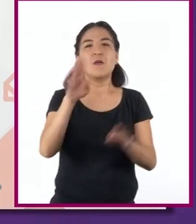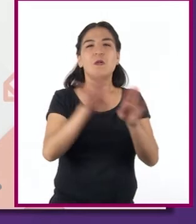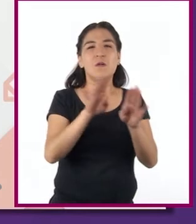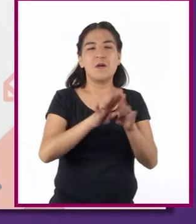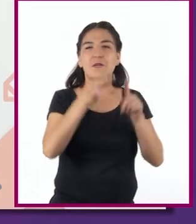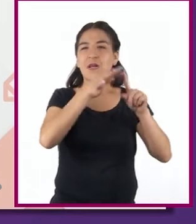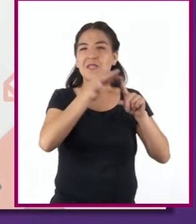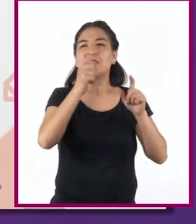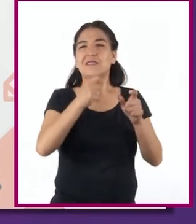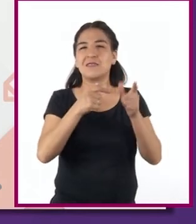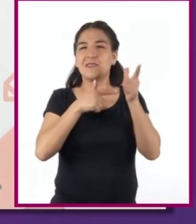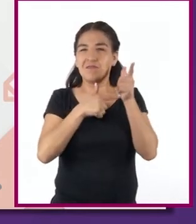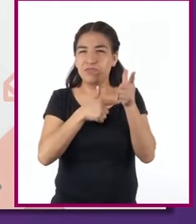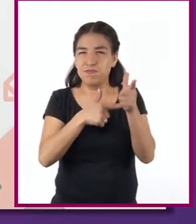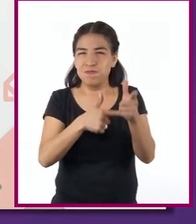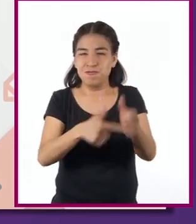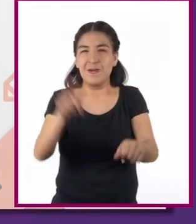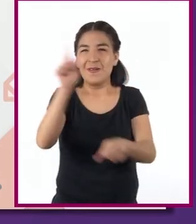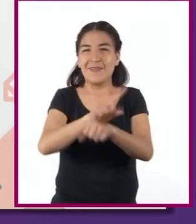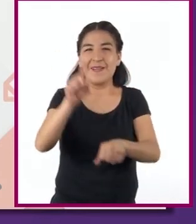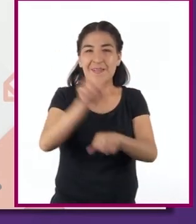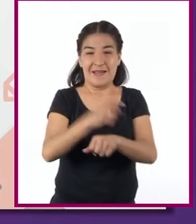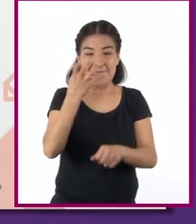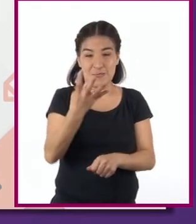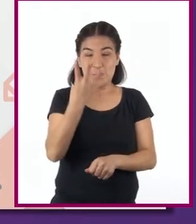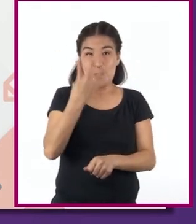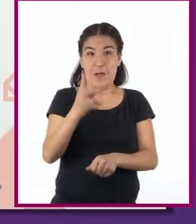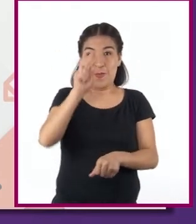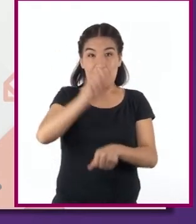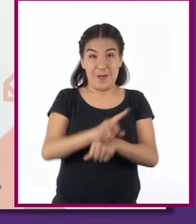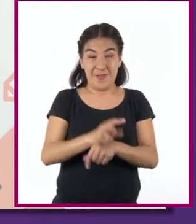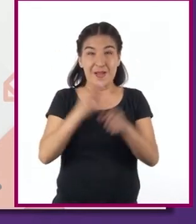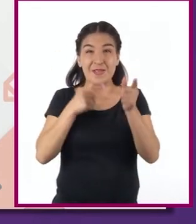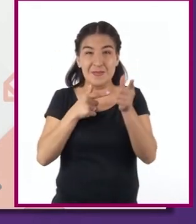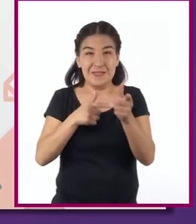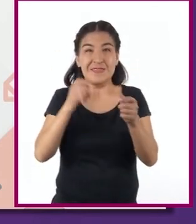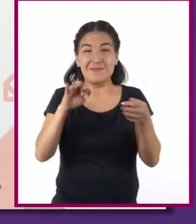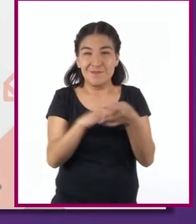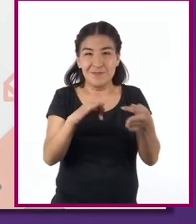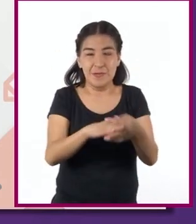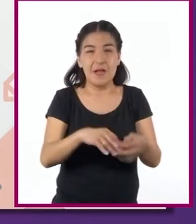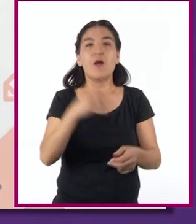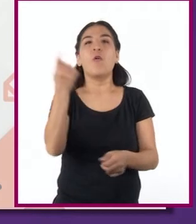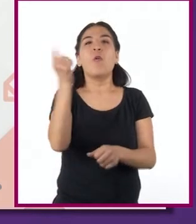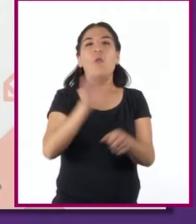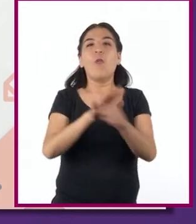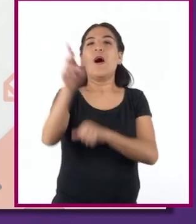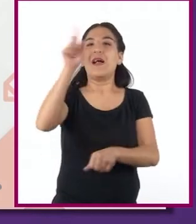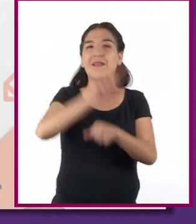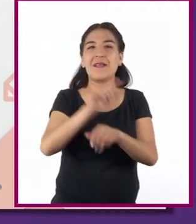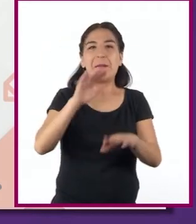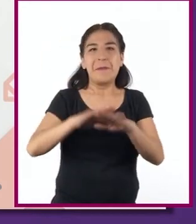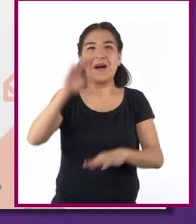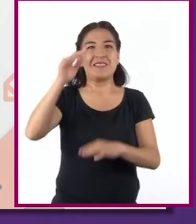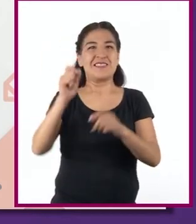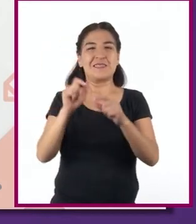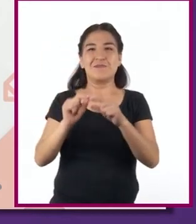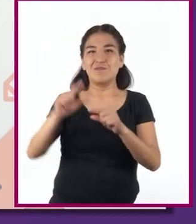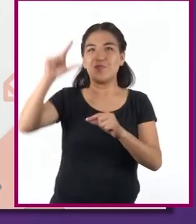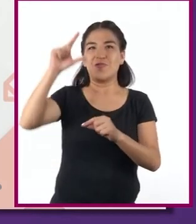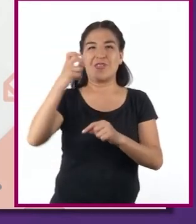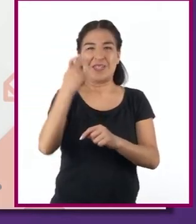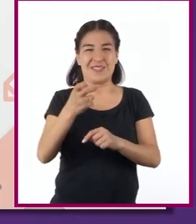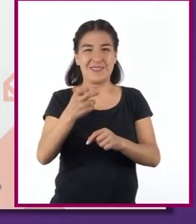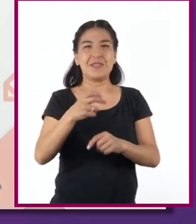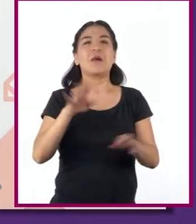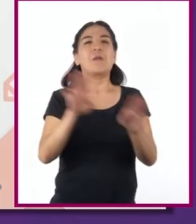diario y en esos cuatro días claramente observamos qué día fue más alto. La interpretación de